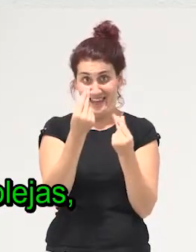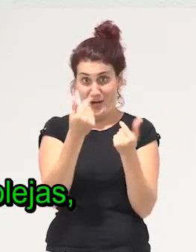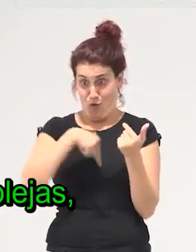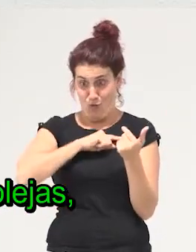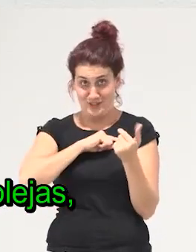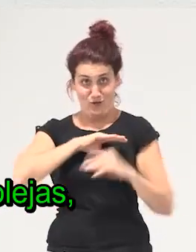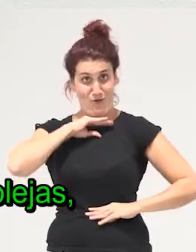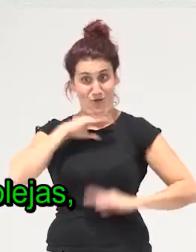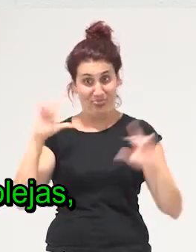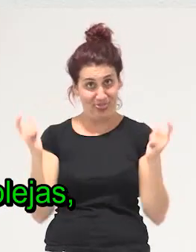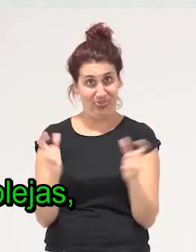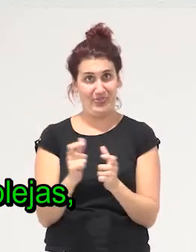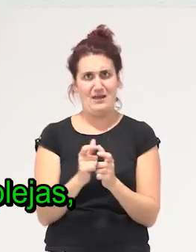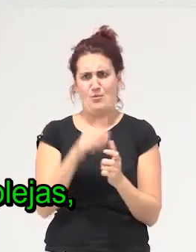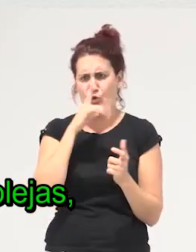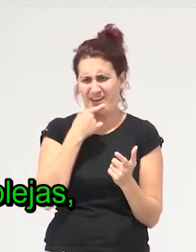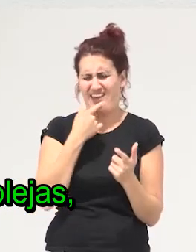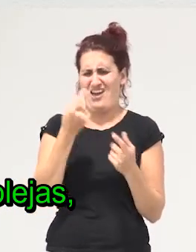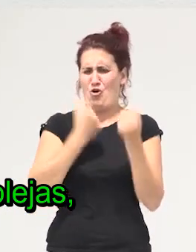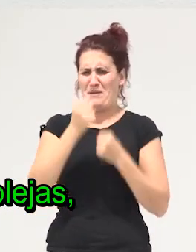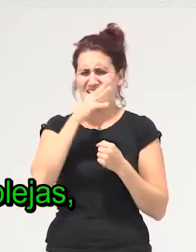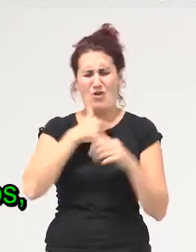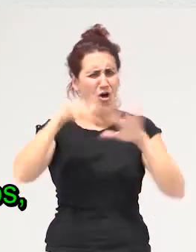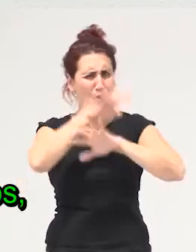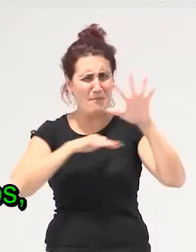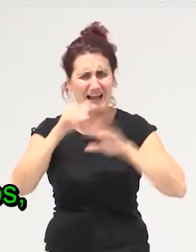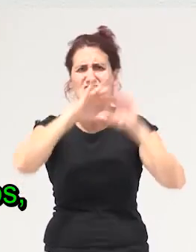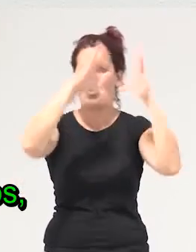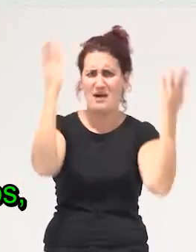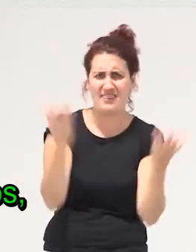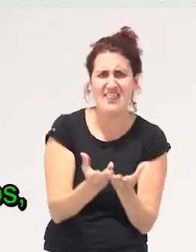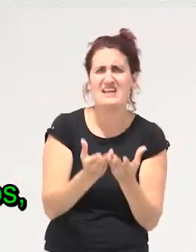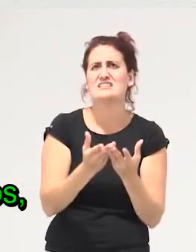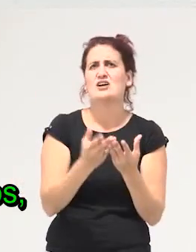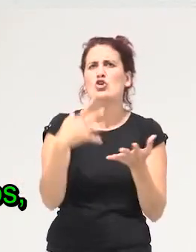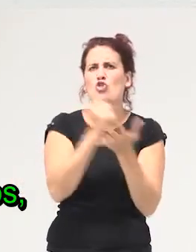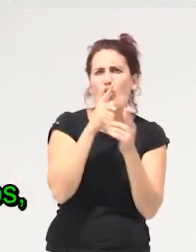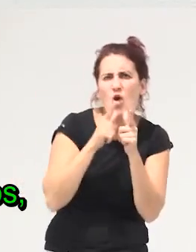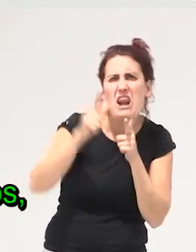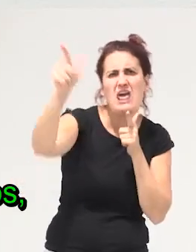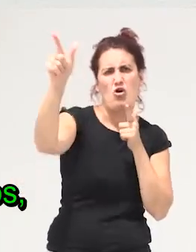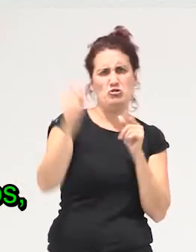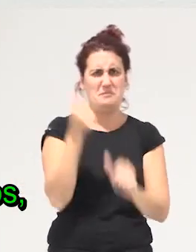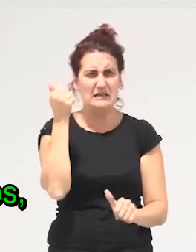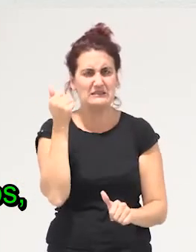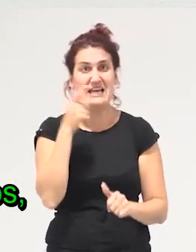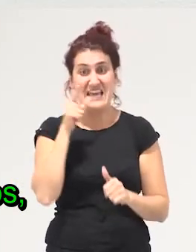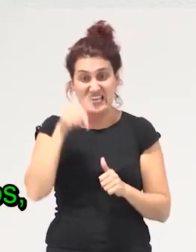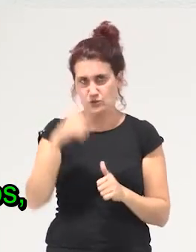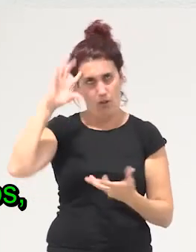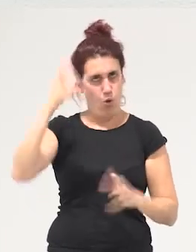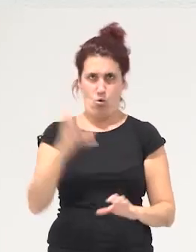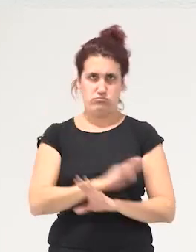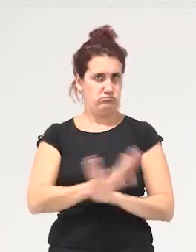tenemos economías cada vez más complejas cada vez más globalizadas donde todo sucede cada vez más lejos y esto es loco